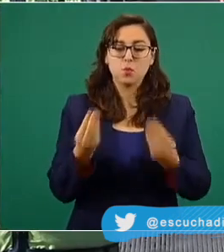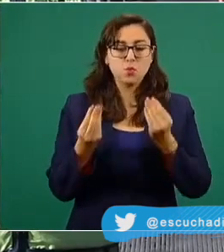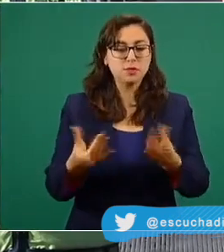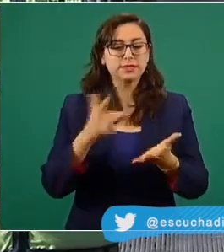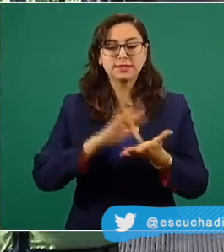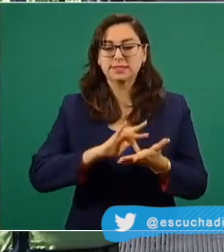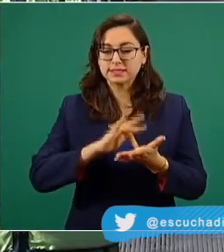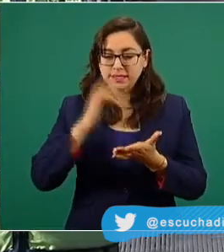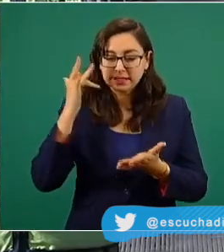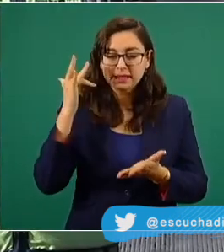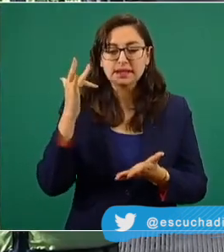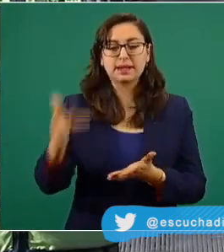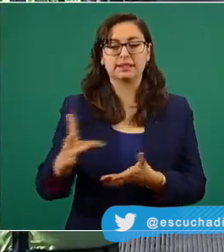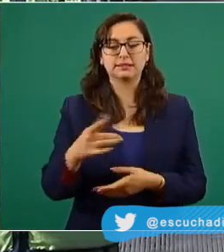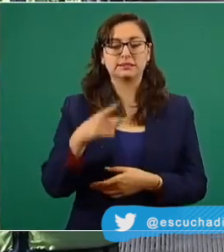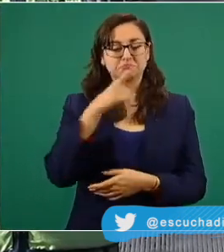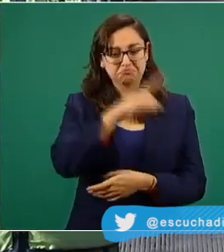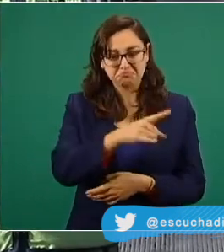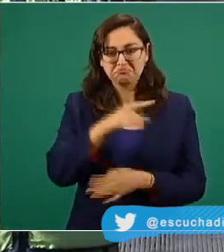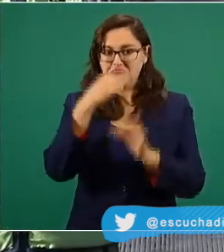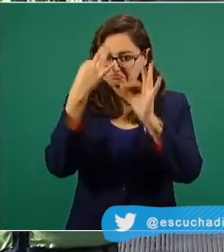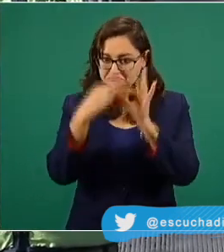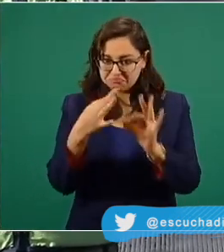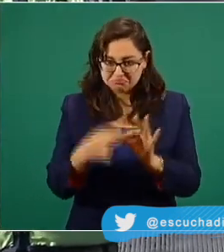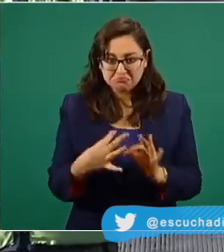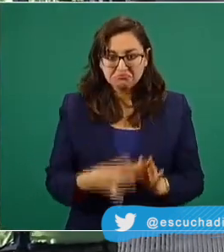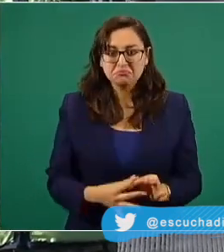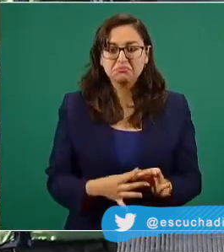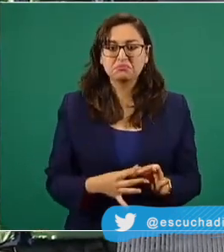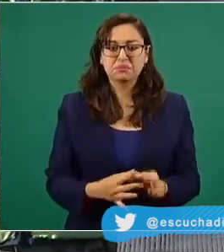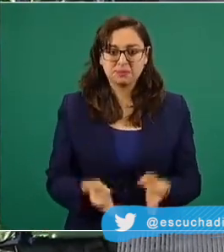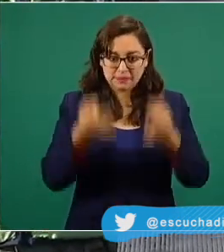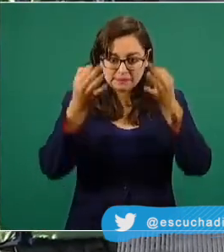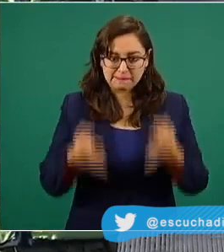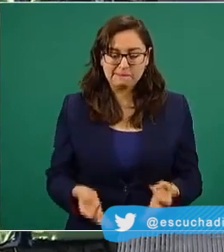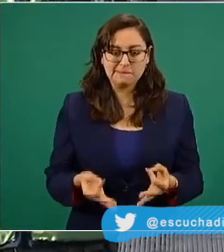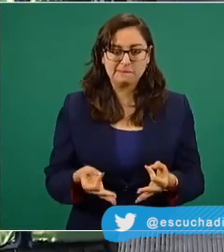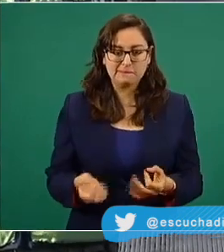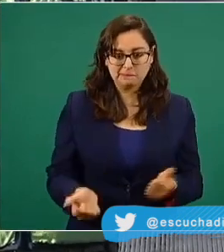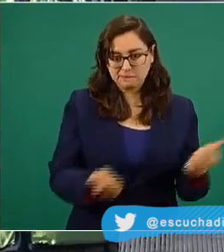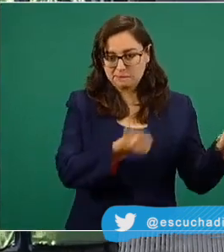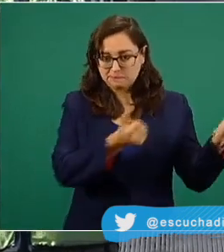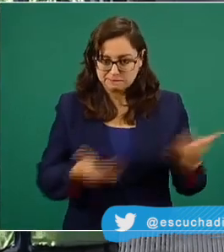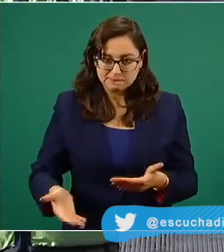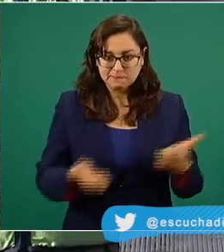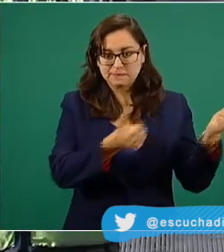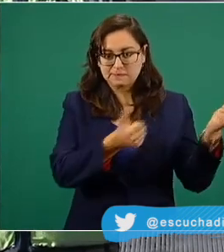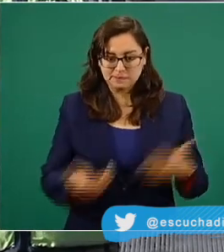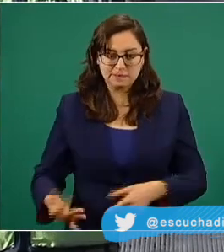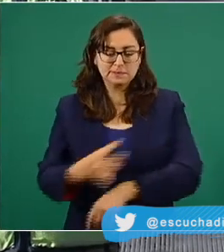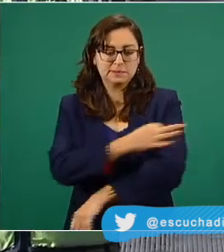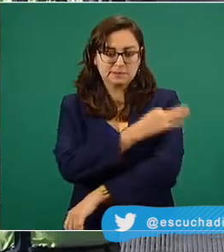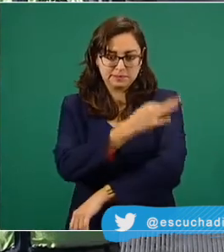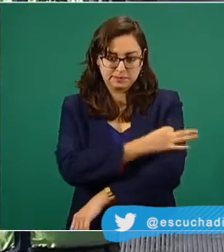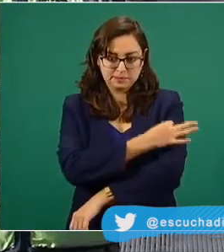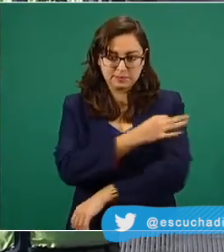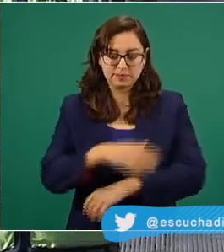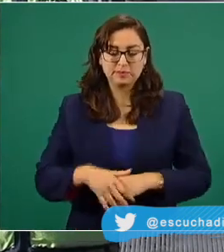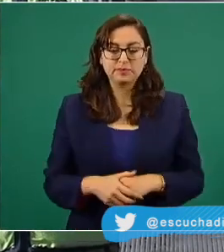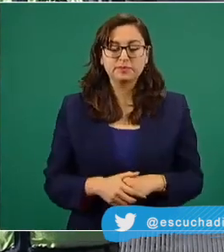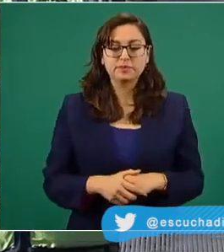enormemente su disposición de proporcionarnos estas vacunas.